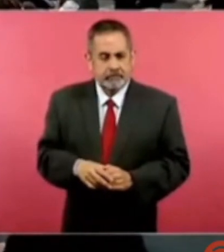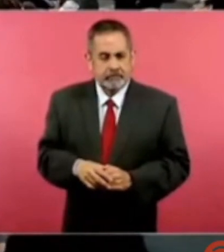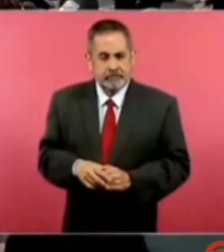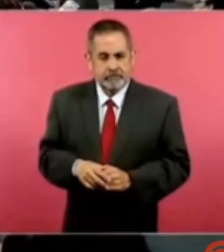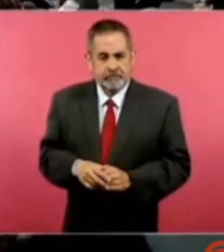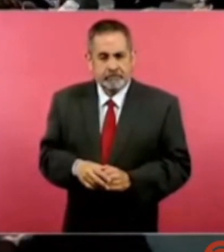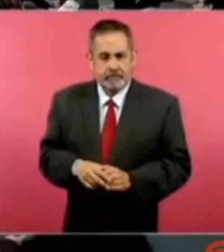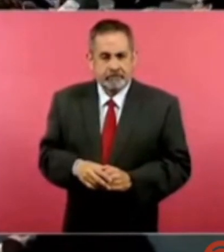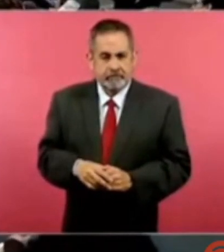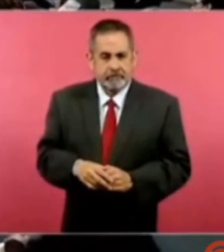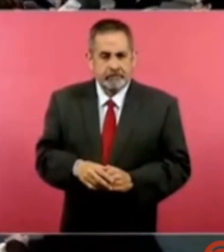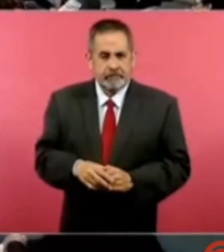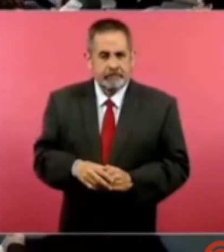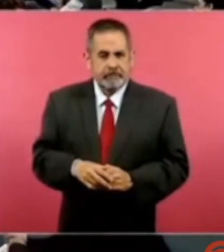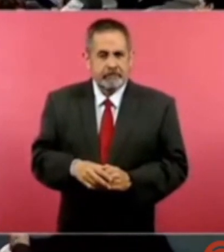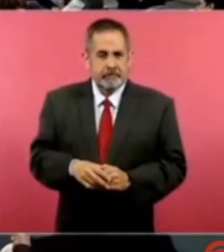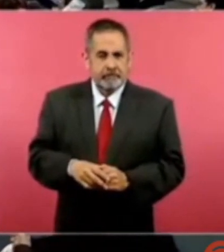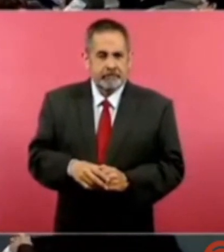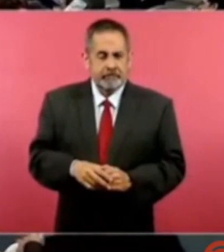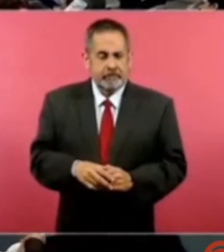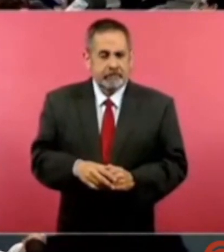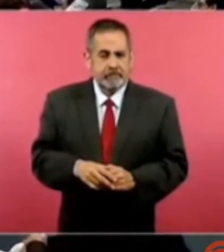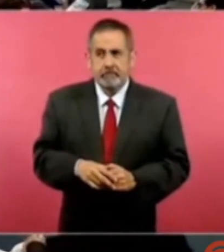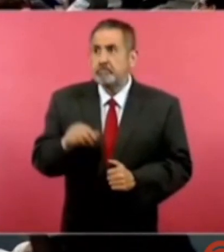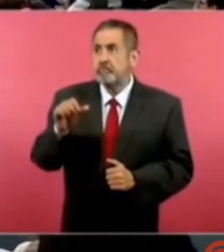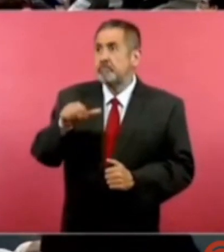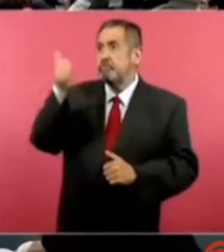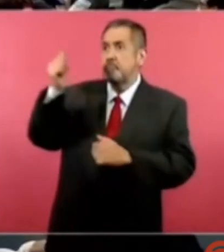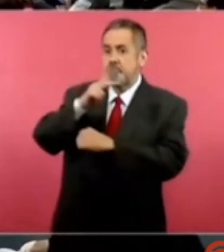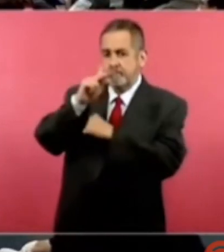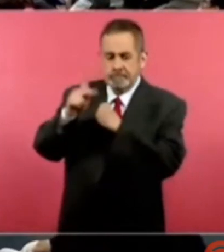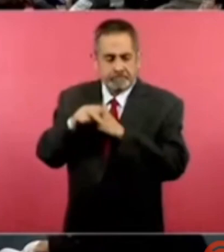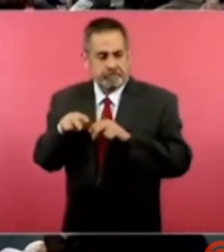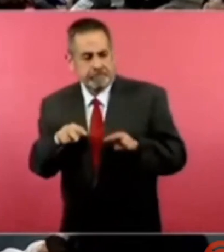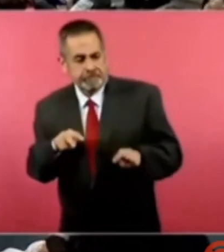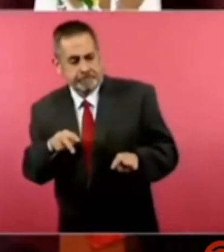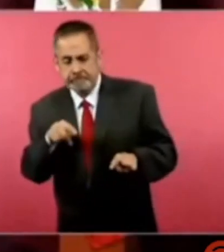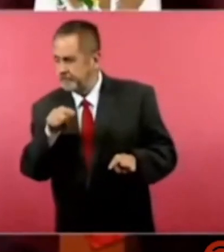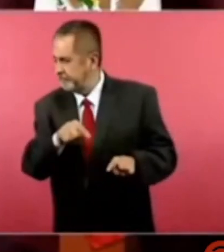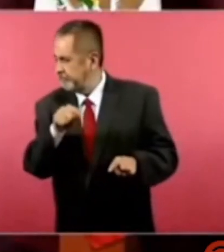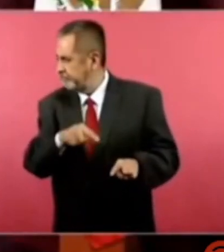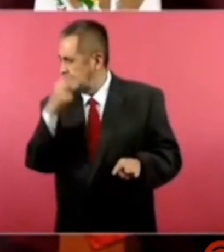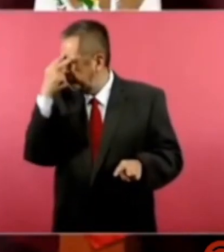atractivo para la inversión extranjera?